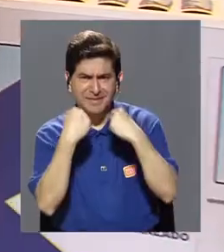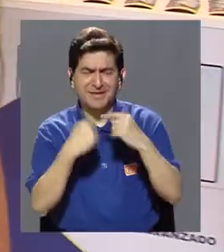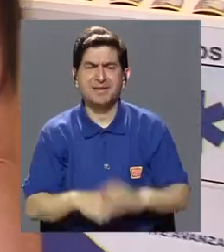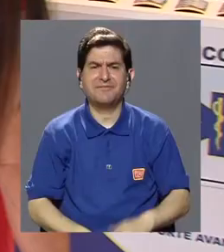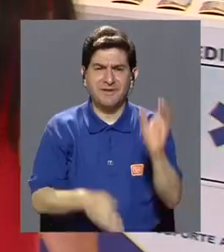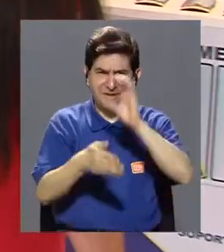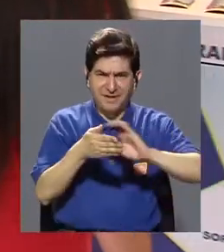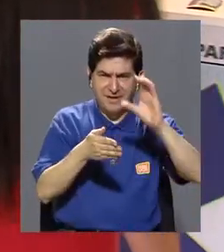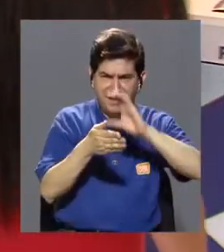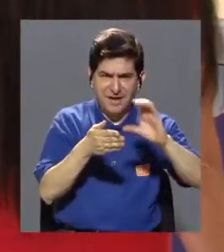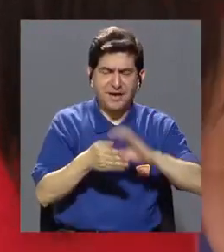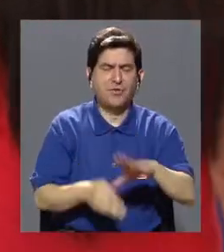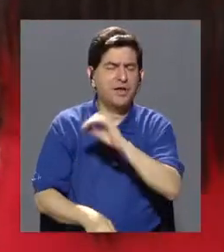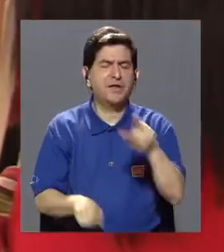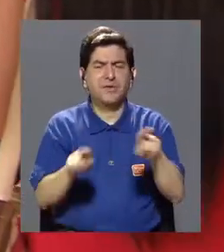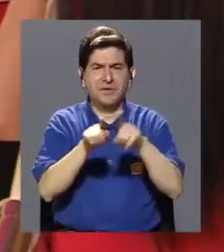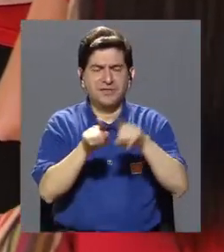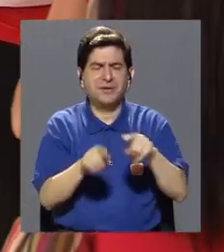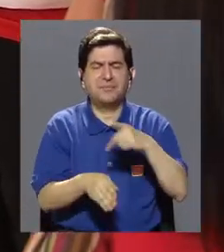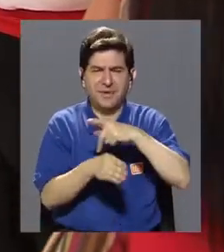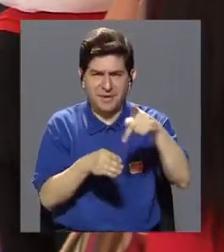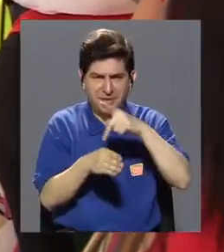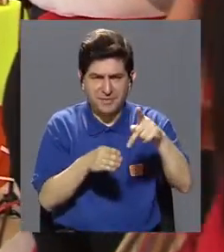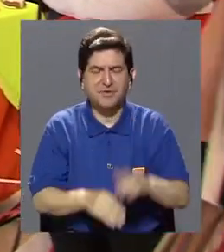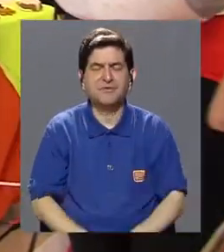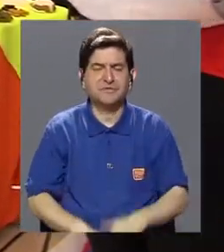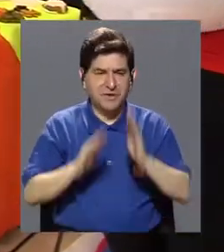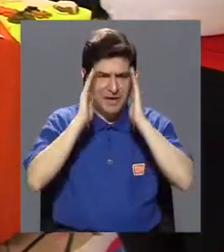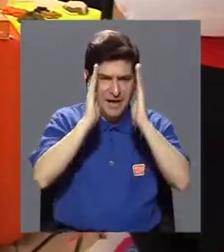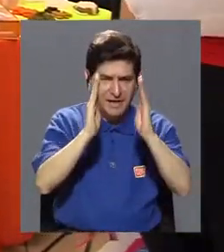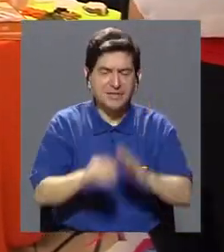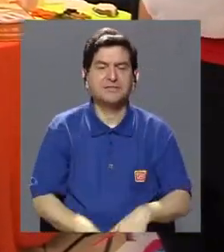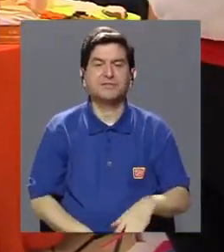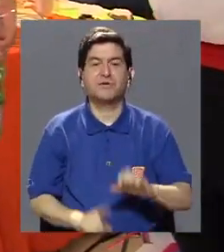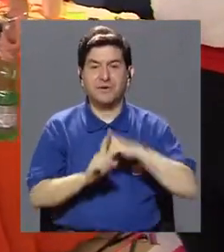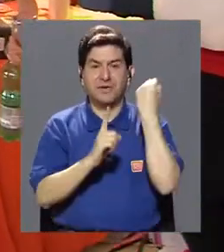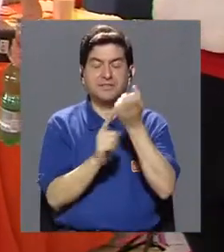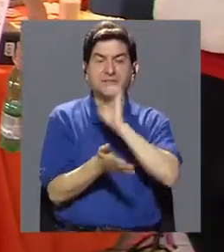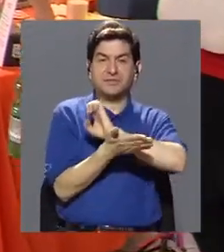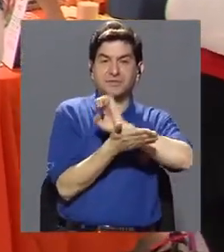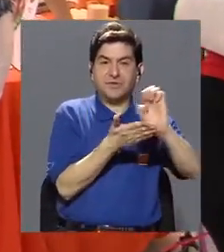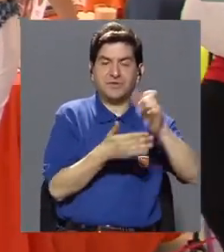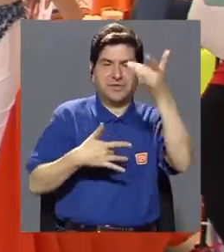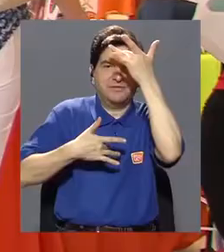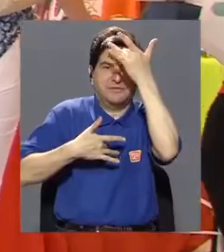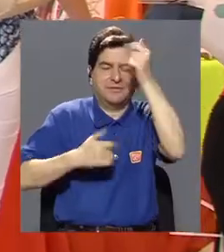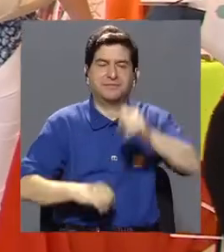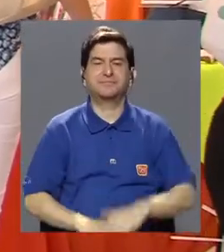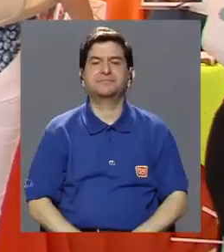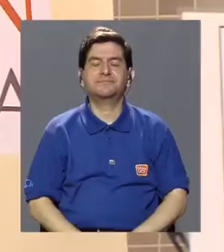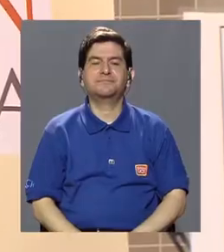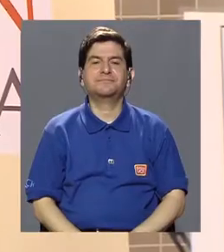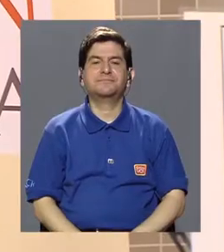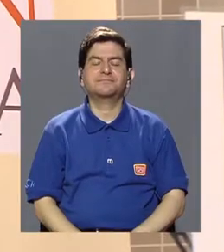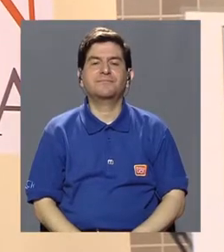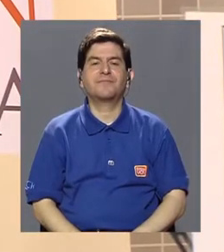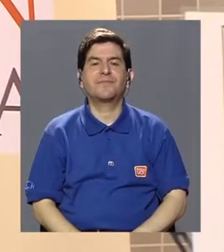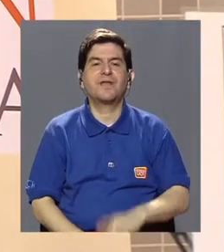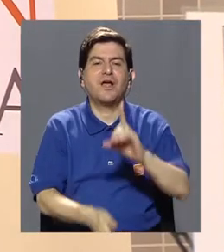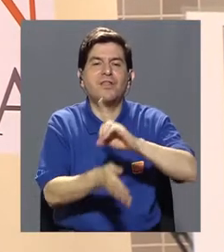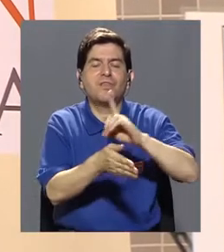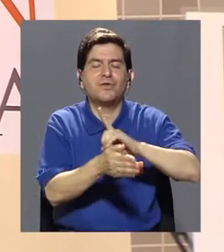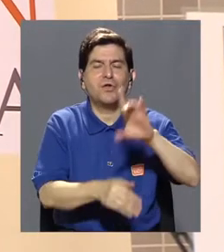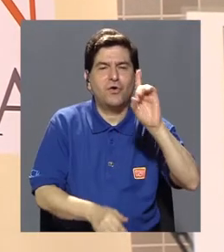tanto al colegio como a los profesionales para poderlos atender y abordar de forma preventiva. Genial. Y, doctora Delgado,